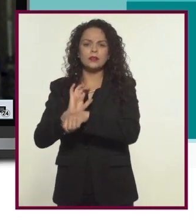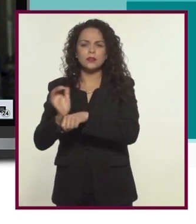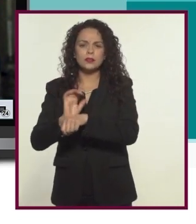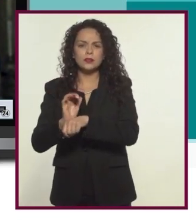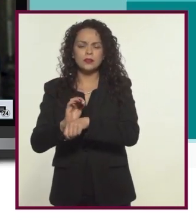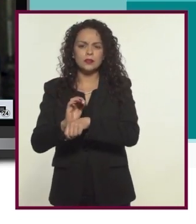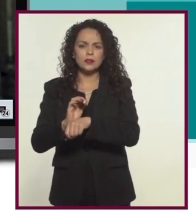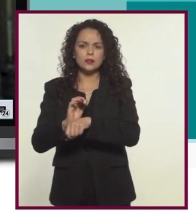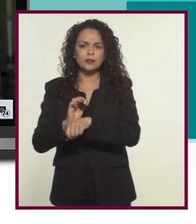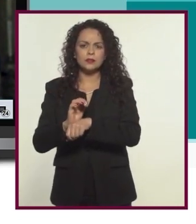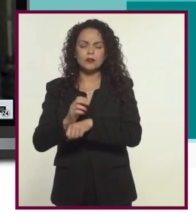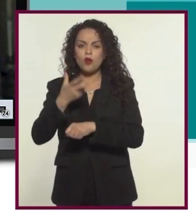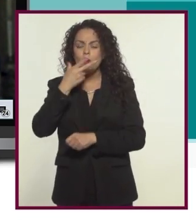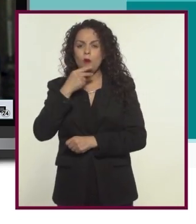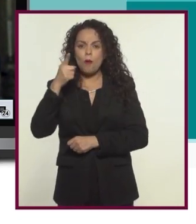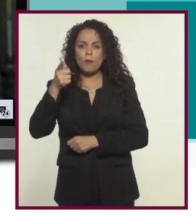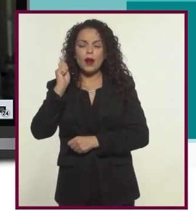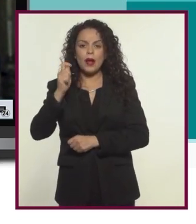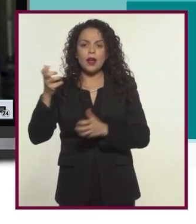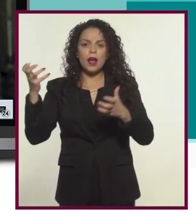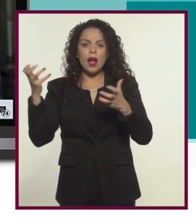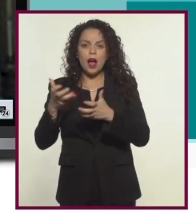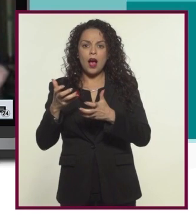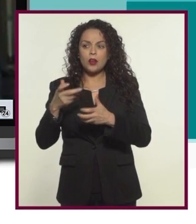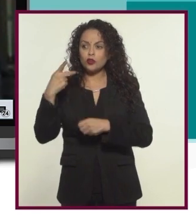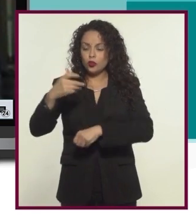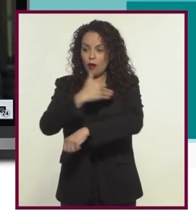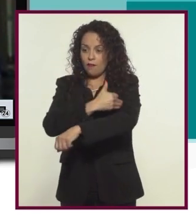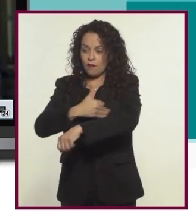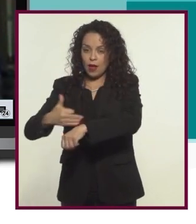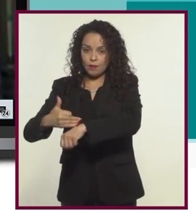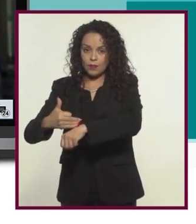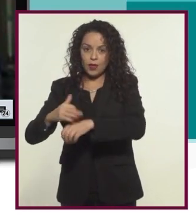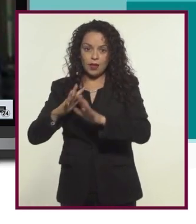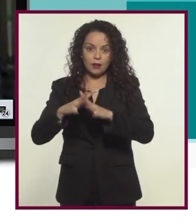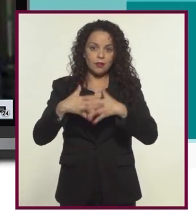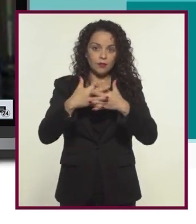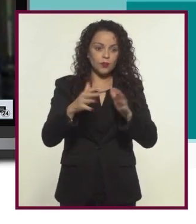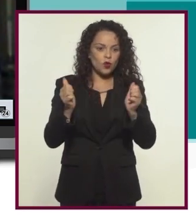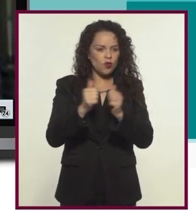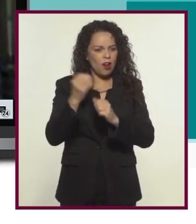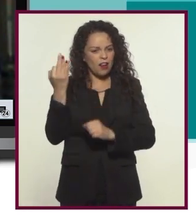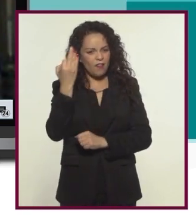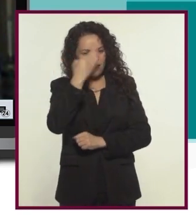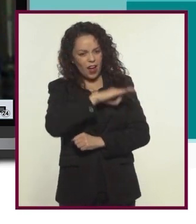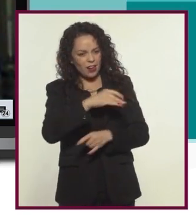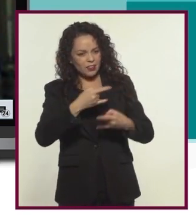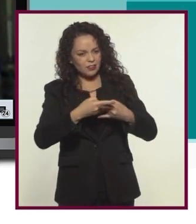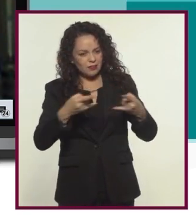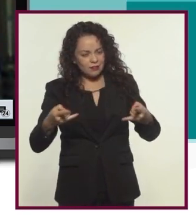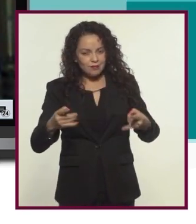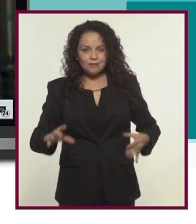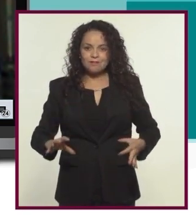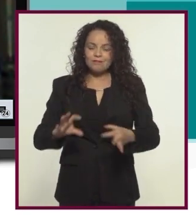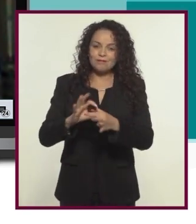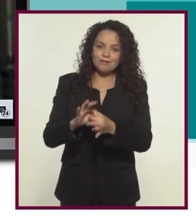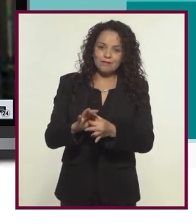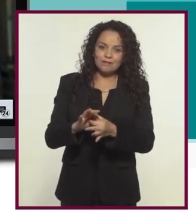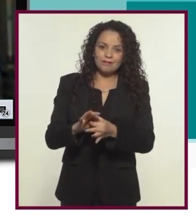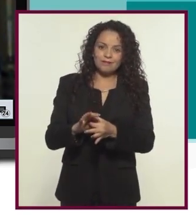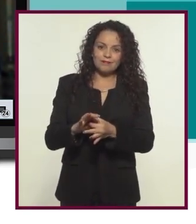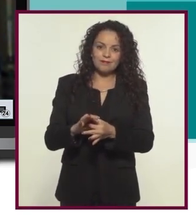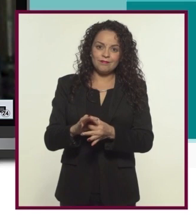cineasta Sarah Polly mezclaba los archivos de su familia con archivos falsos